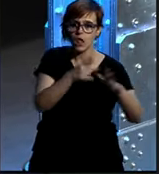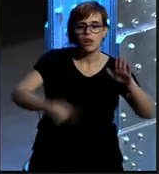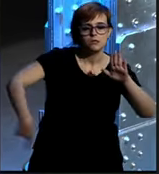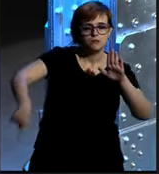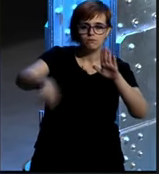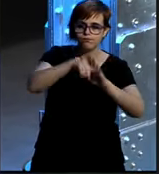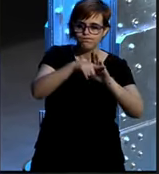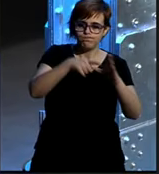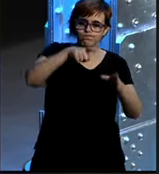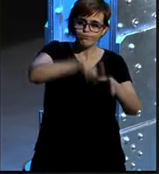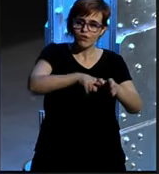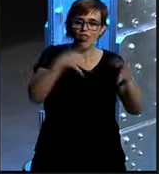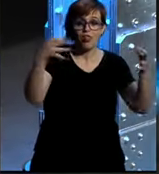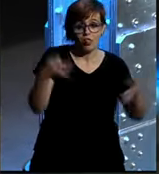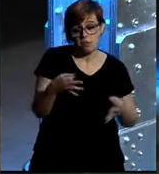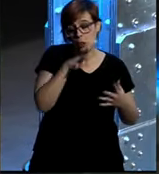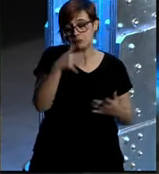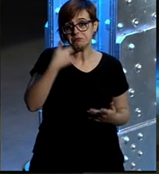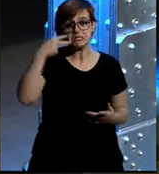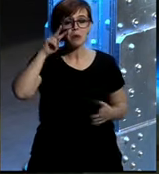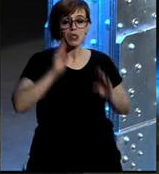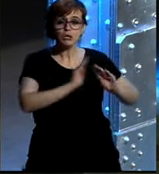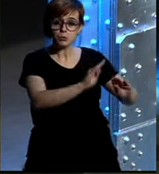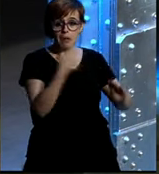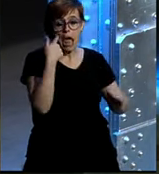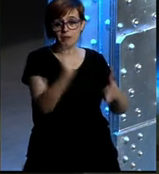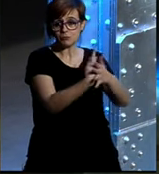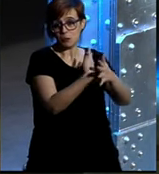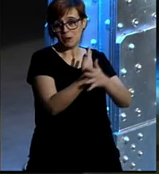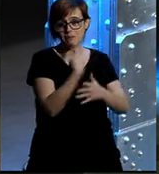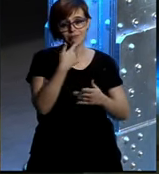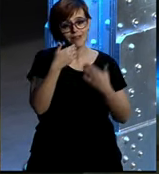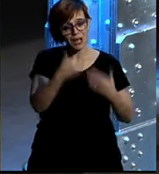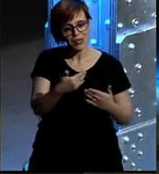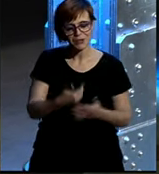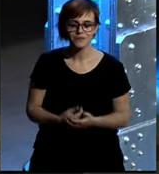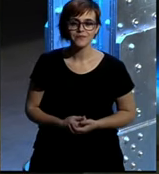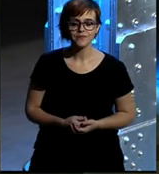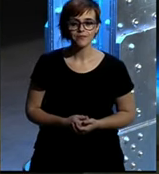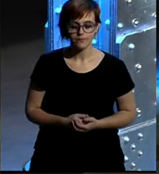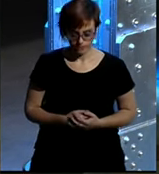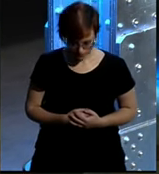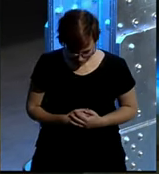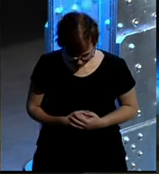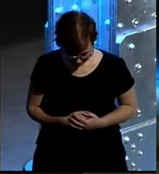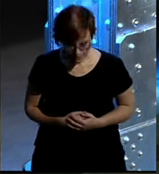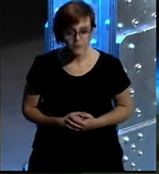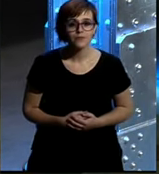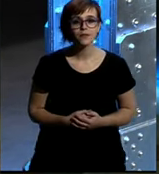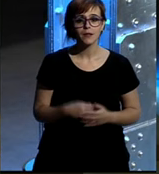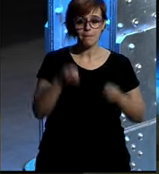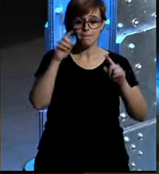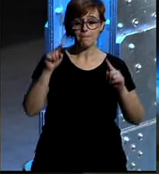venido diciendo pero bueno no está de más conocer una experiencia más una opinión más de un experto cuando quieras bueno en primer lugar